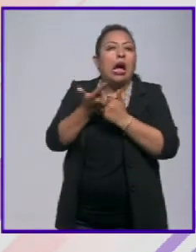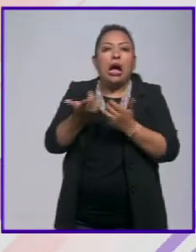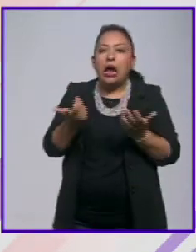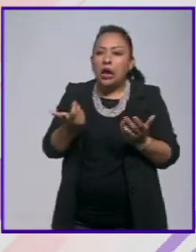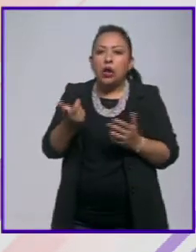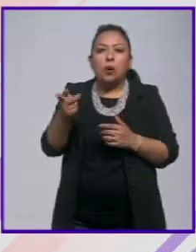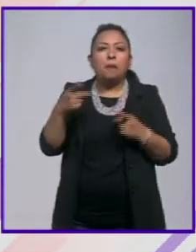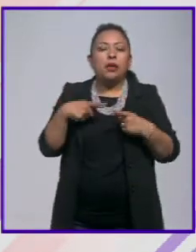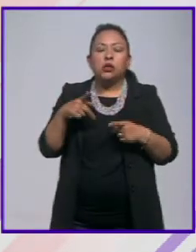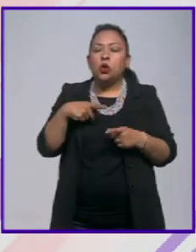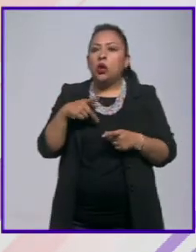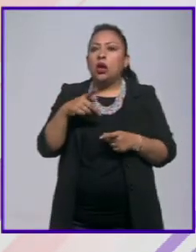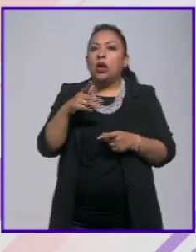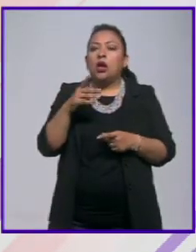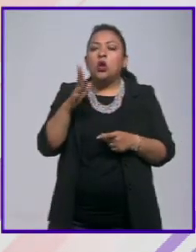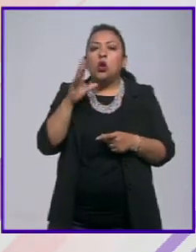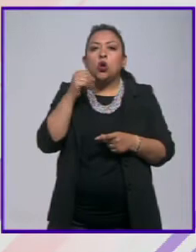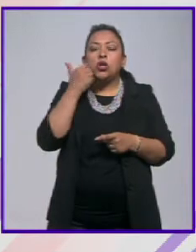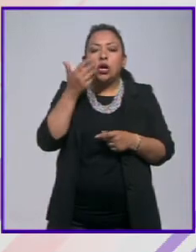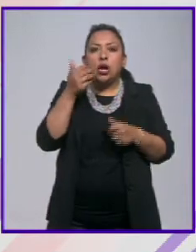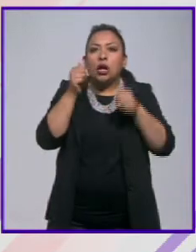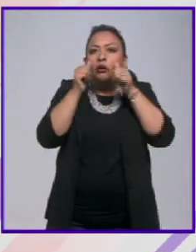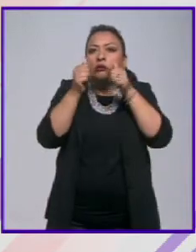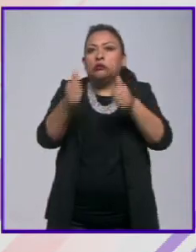el sujeto muchas veces no se quiere dar cuenta